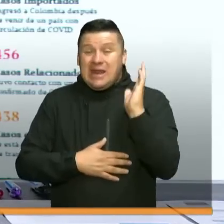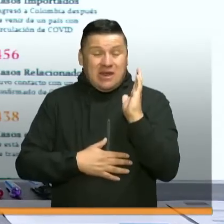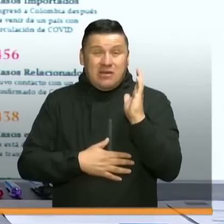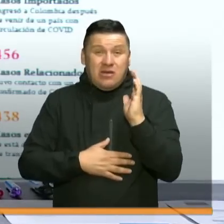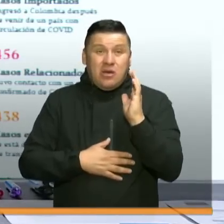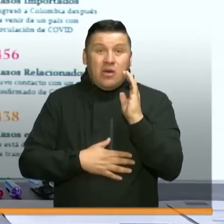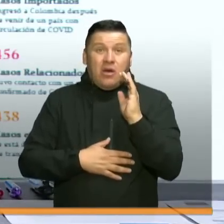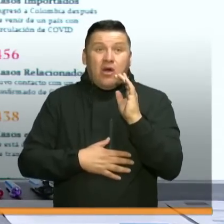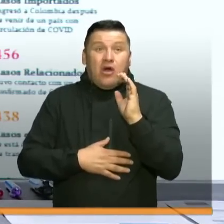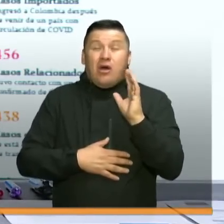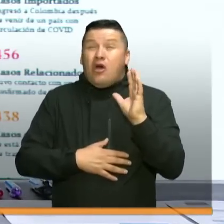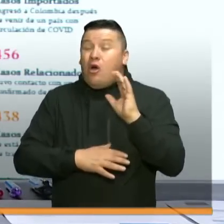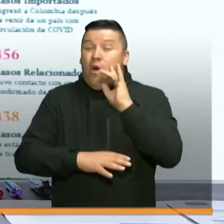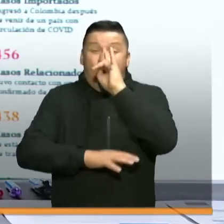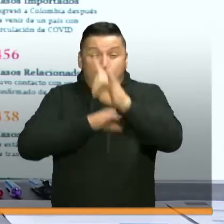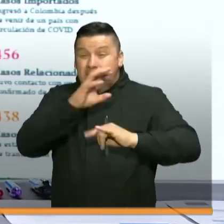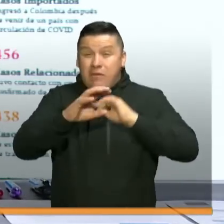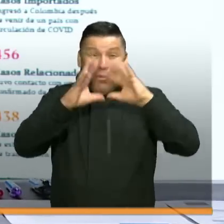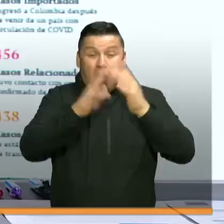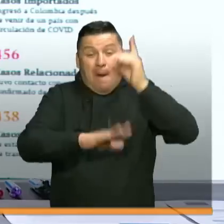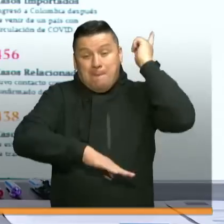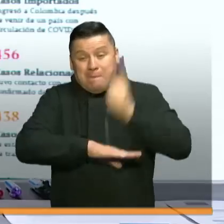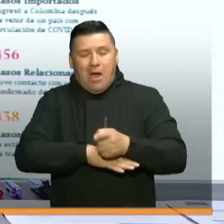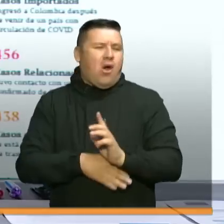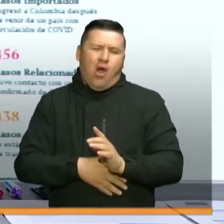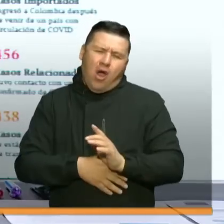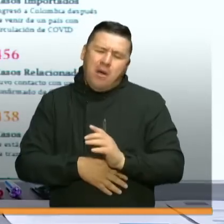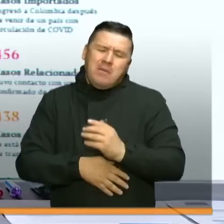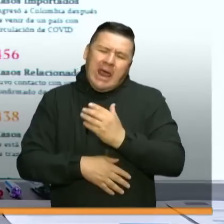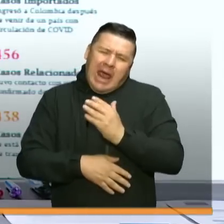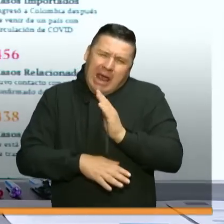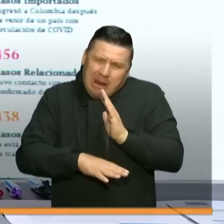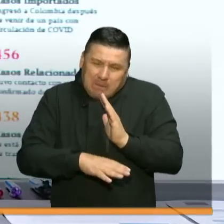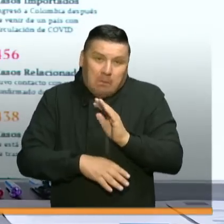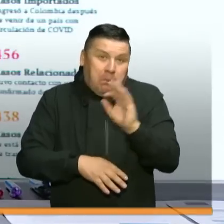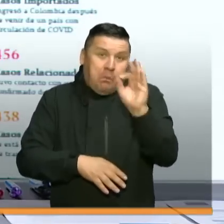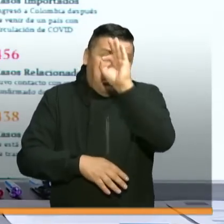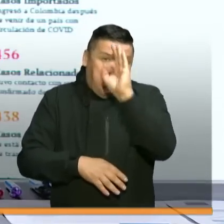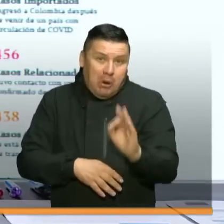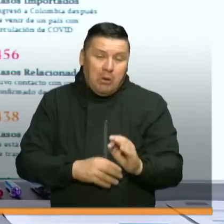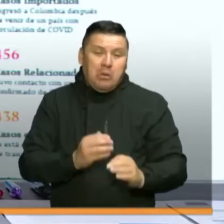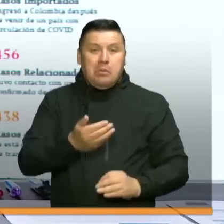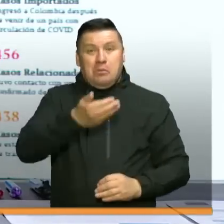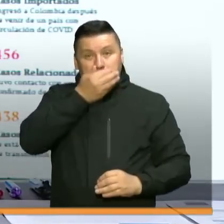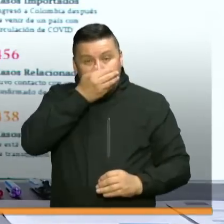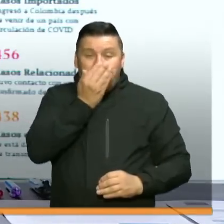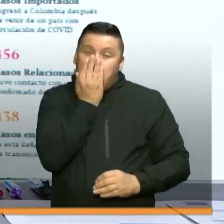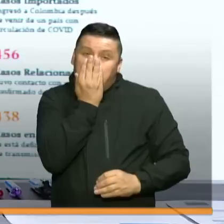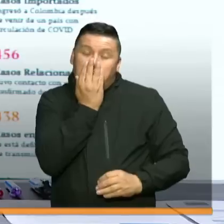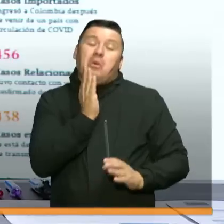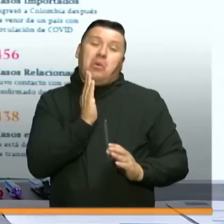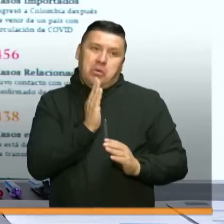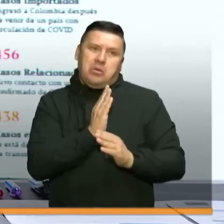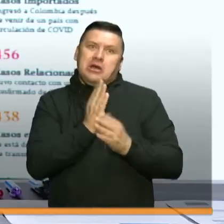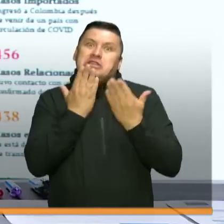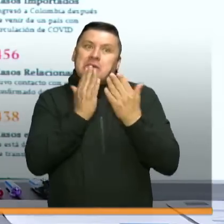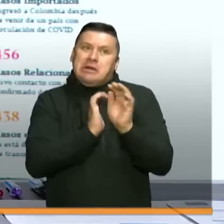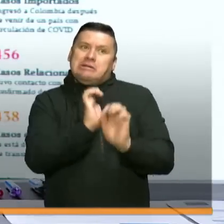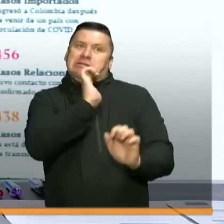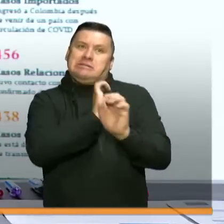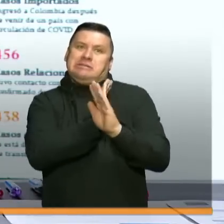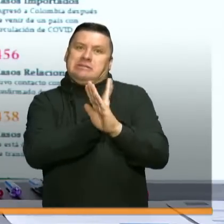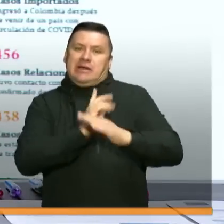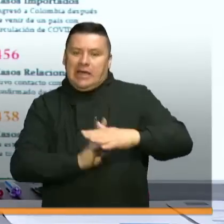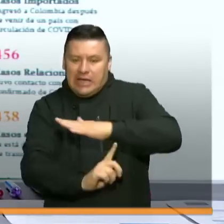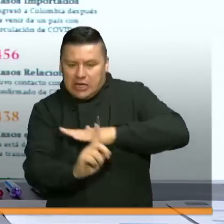consenso universal, el tapabocas, pues sí tiene en este momento un gran sentido de protección en